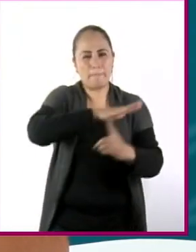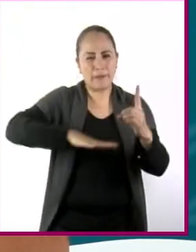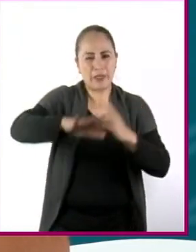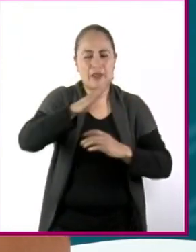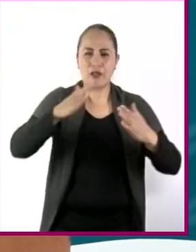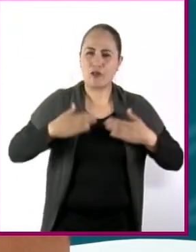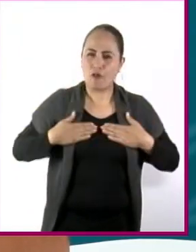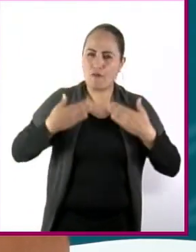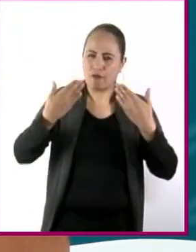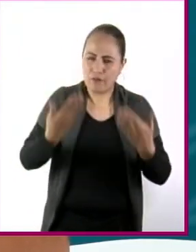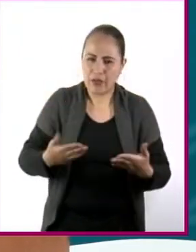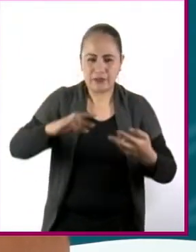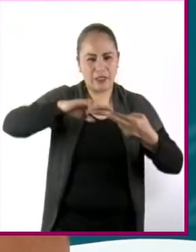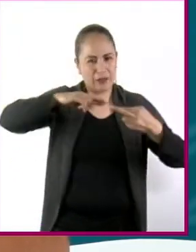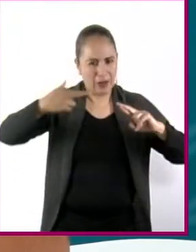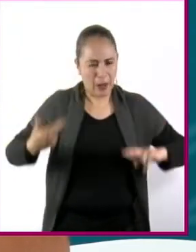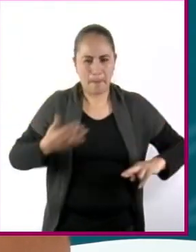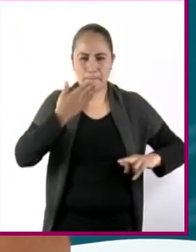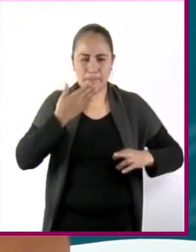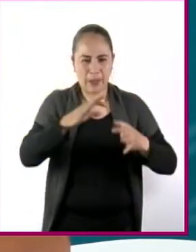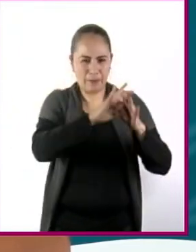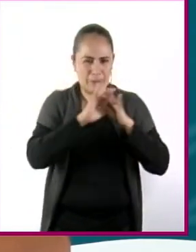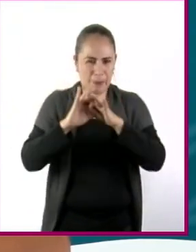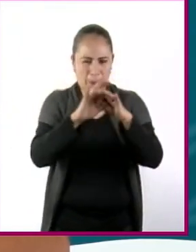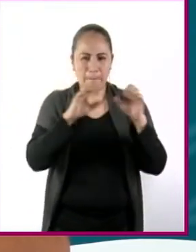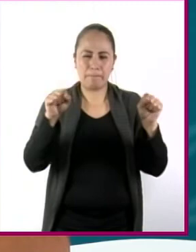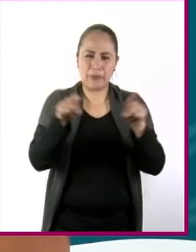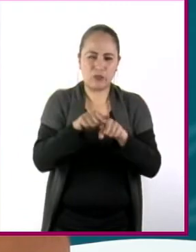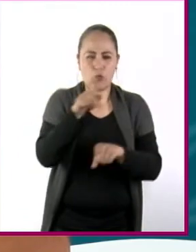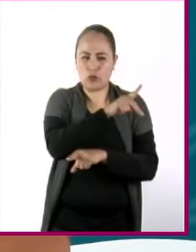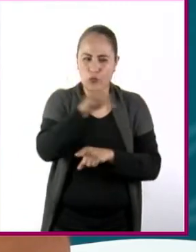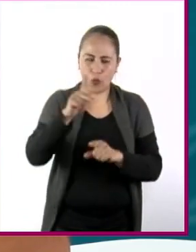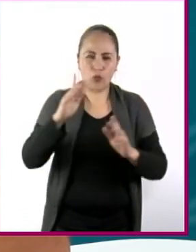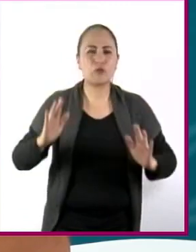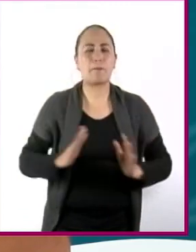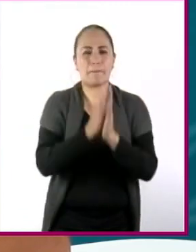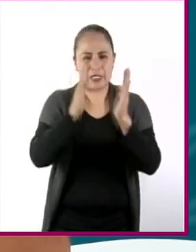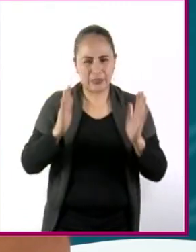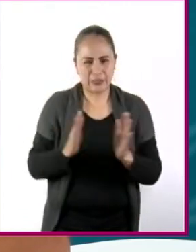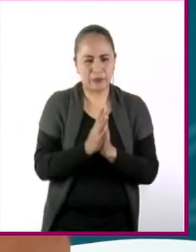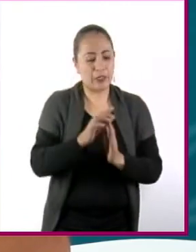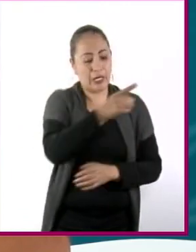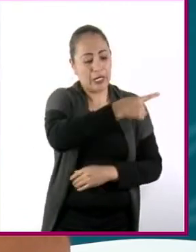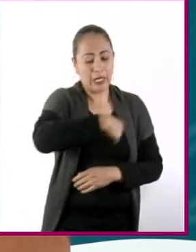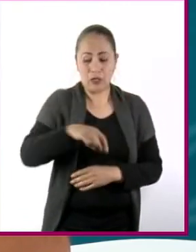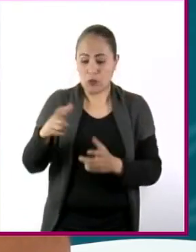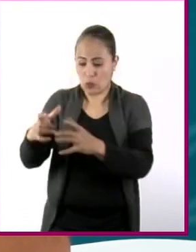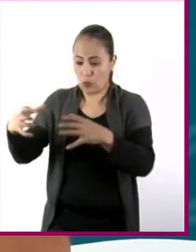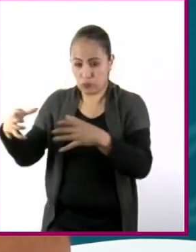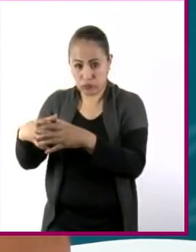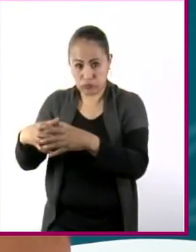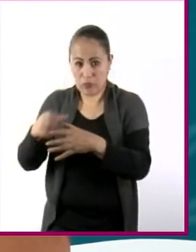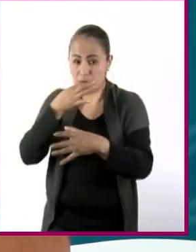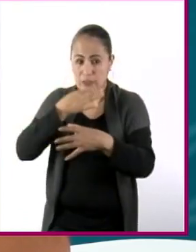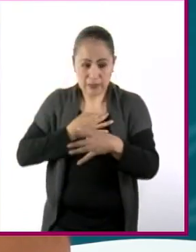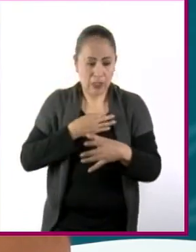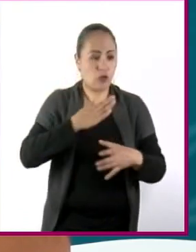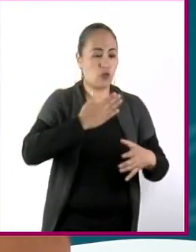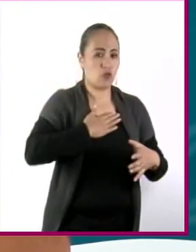mutua, promueven buenas relaciones y motivan la expresión y participación de todos. A fin de cuentas, son voceros de la mayoría y ejercen cualidades